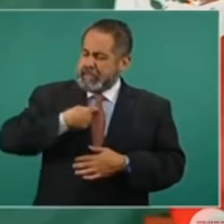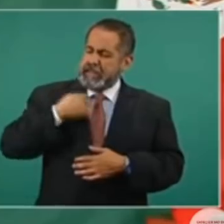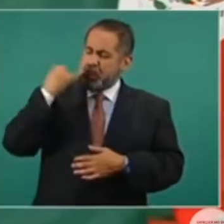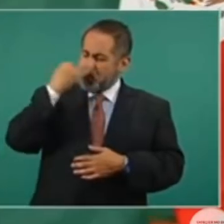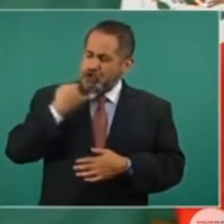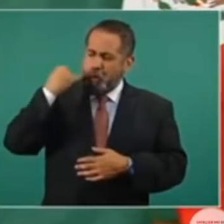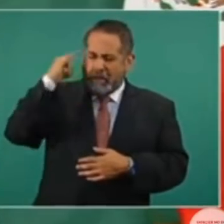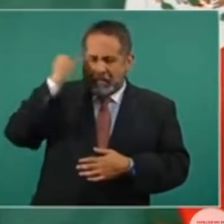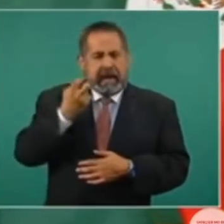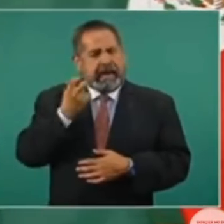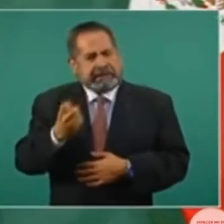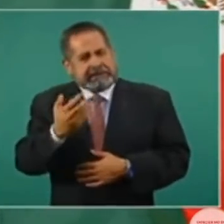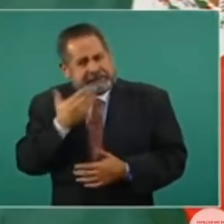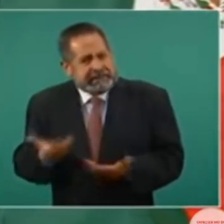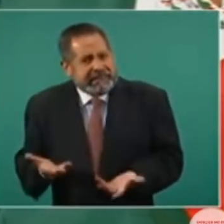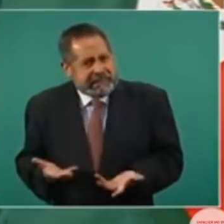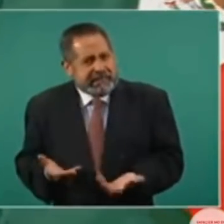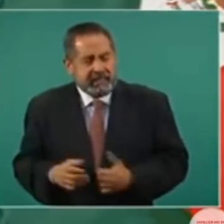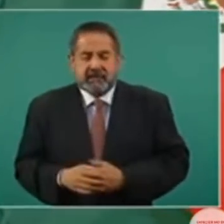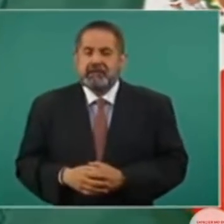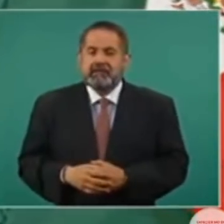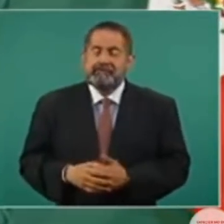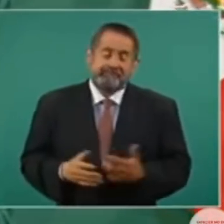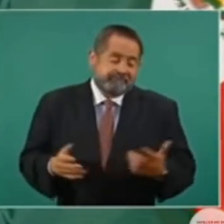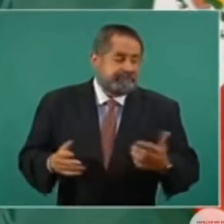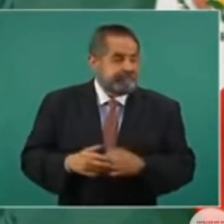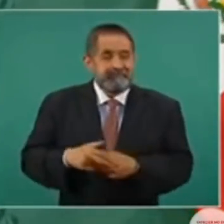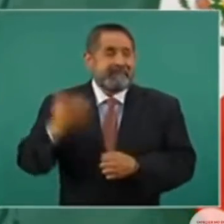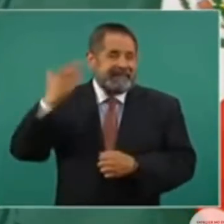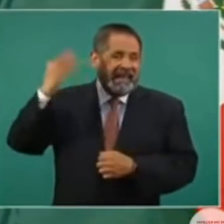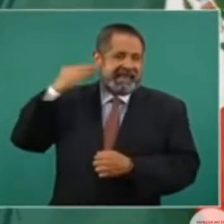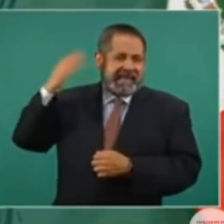fue tan fuerte, ha sido tan fuerte el racismo,